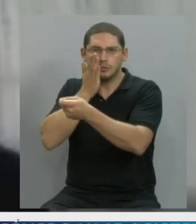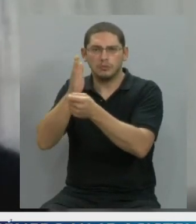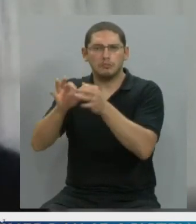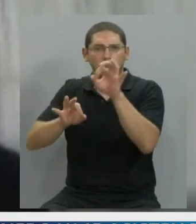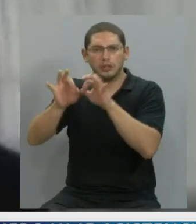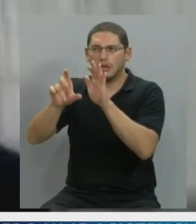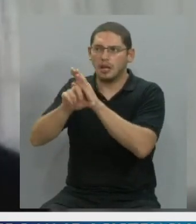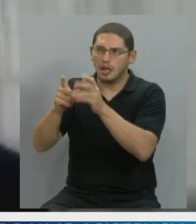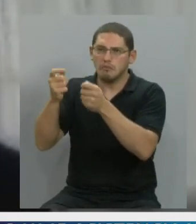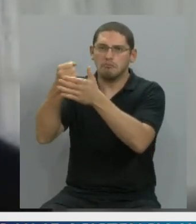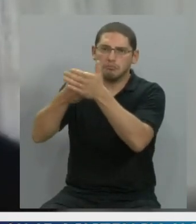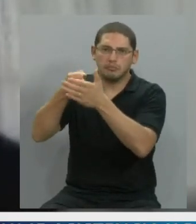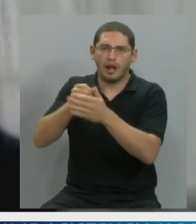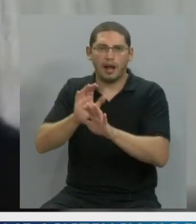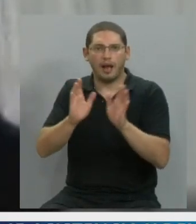guardada. Y sí,